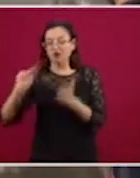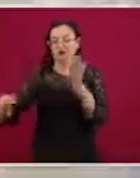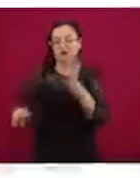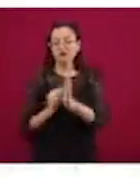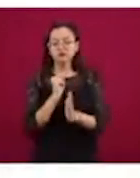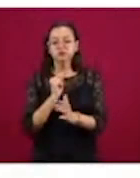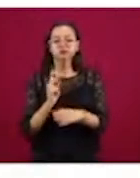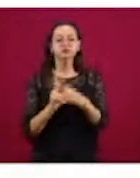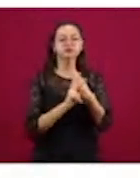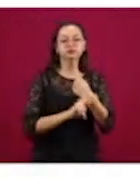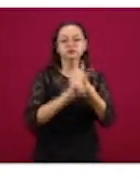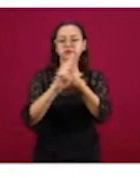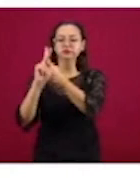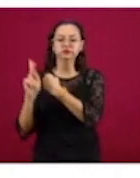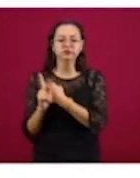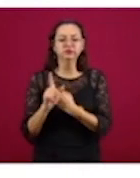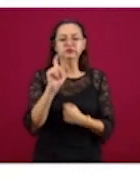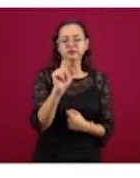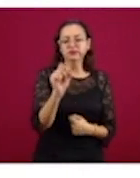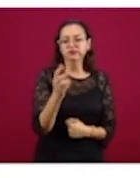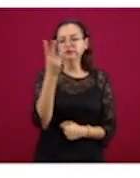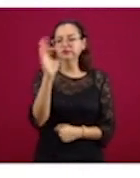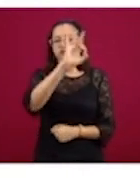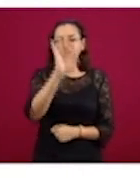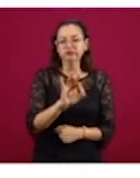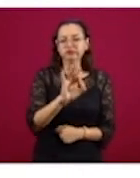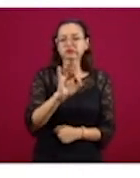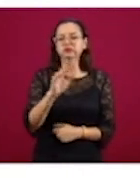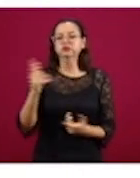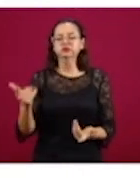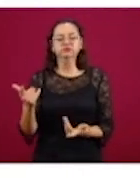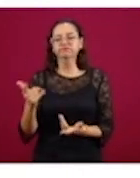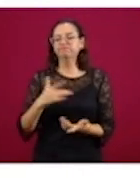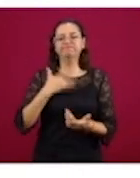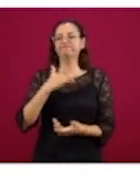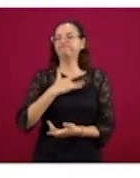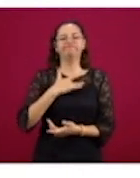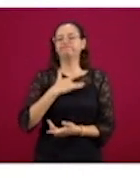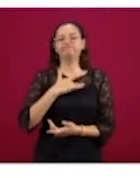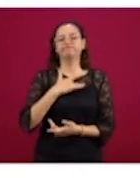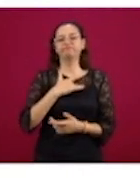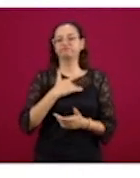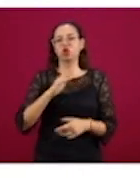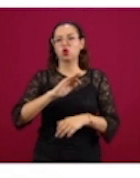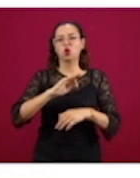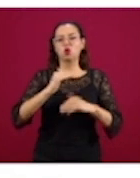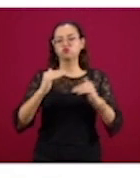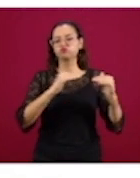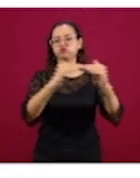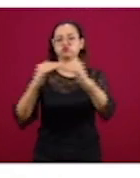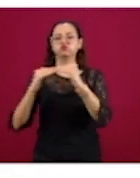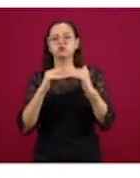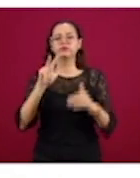dicen del 23 por ciento vamos a reducir sólo el 18 por ciento y en